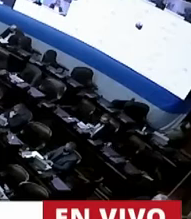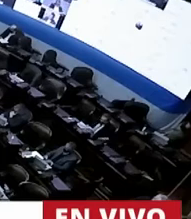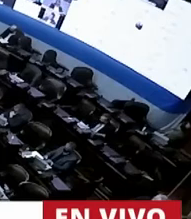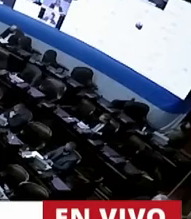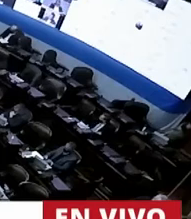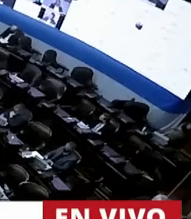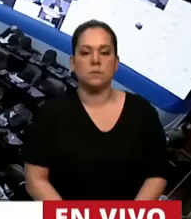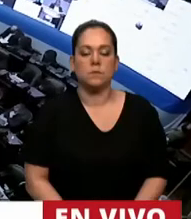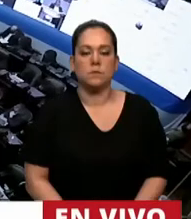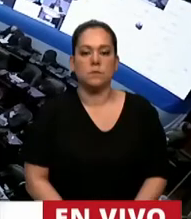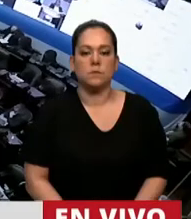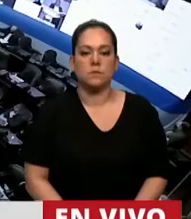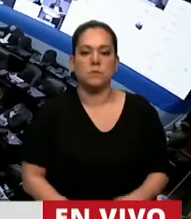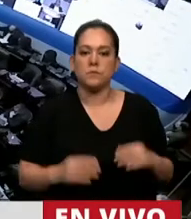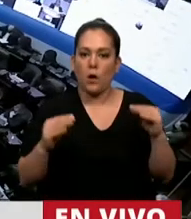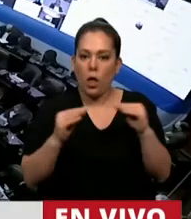Colega,